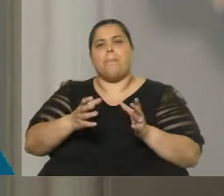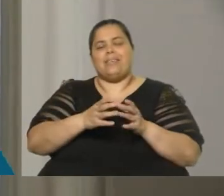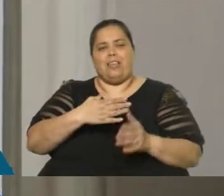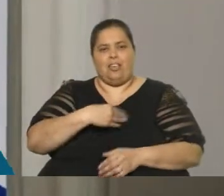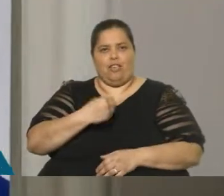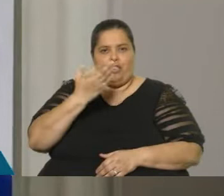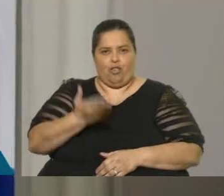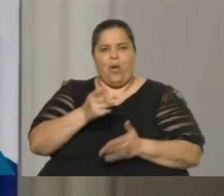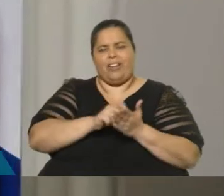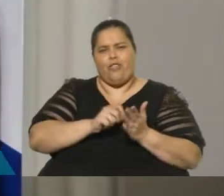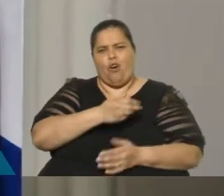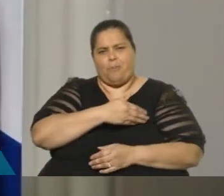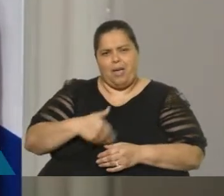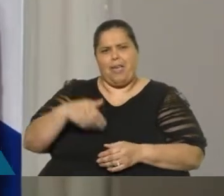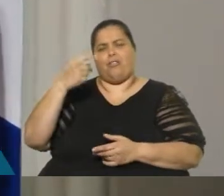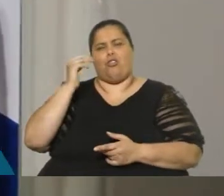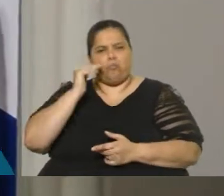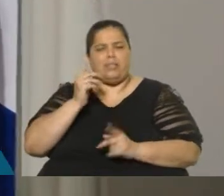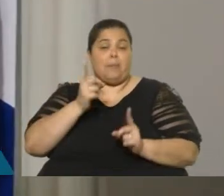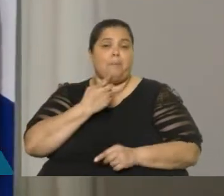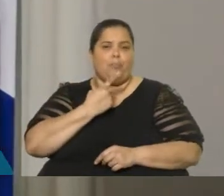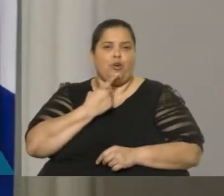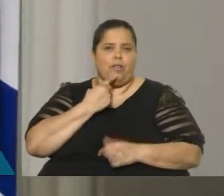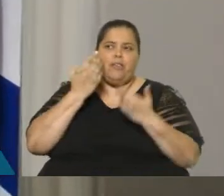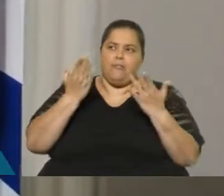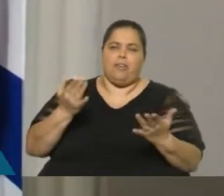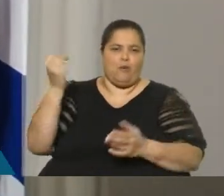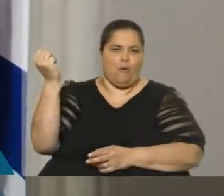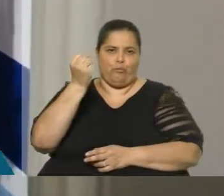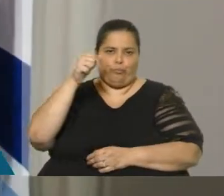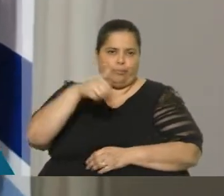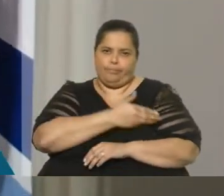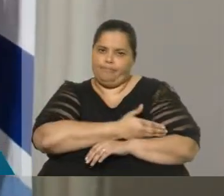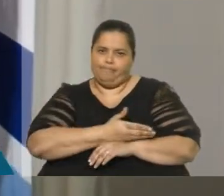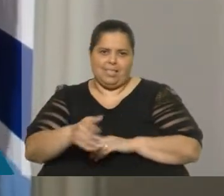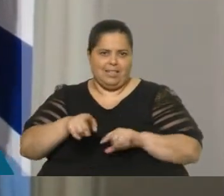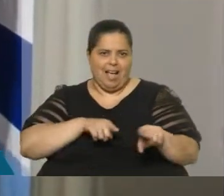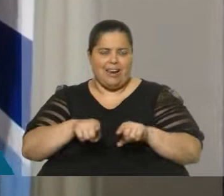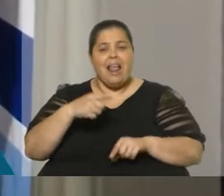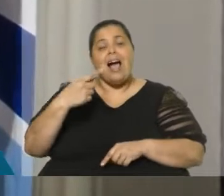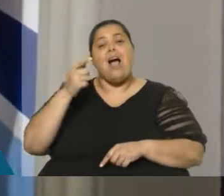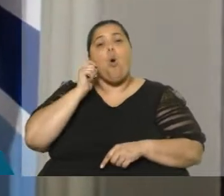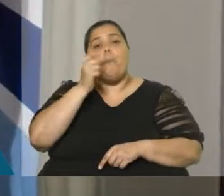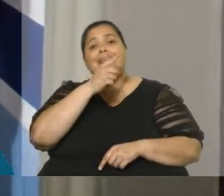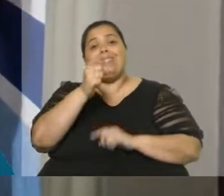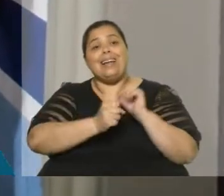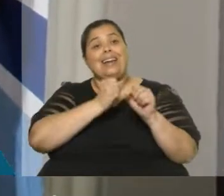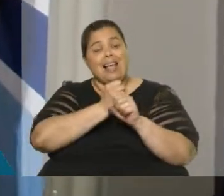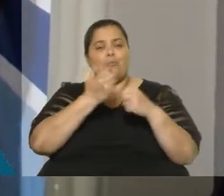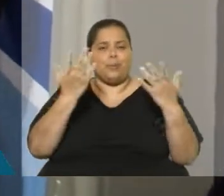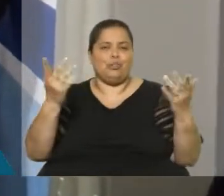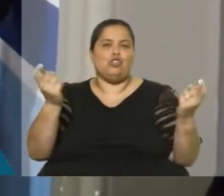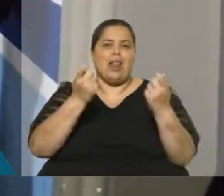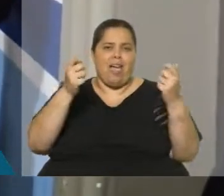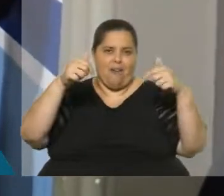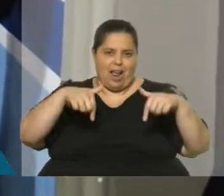profesor y por supuesto también político destacado a lo largo de toda su carrera. Se cumplían 100 años y de esta manera se está celebrando aquí en la Casa